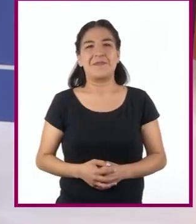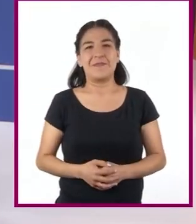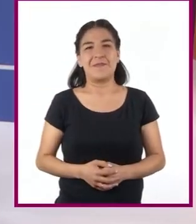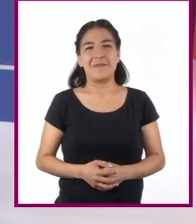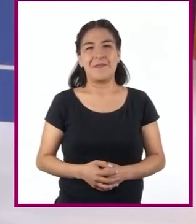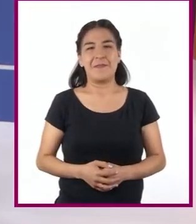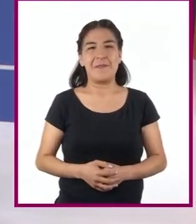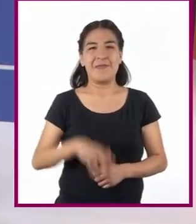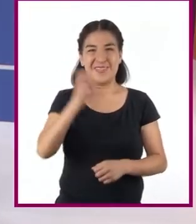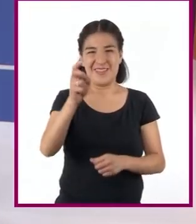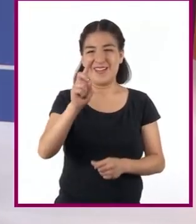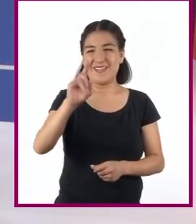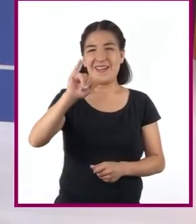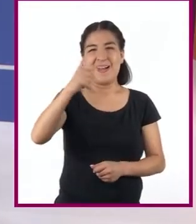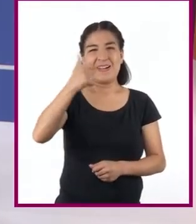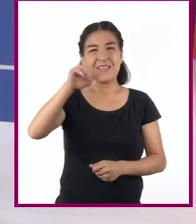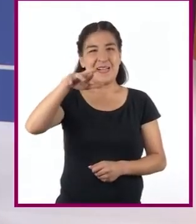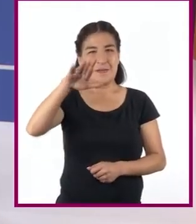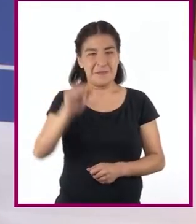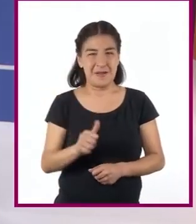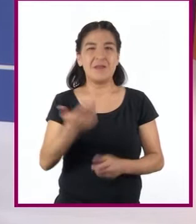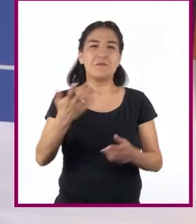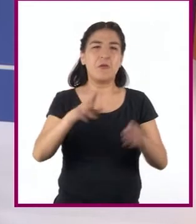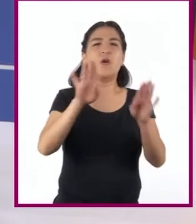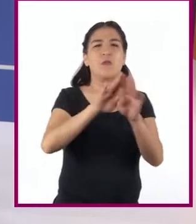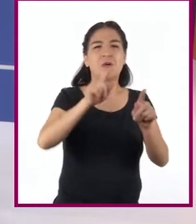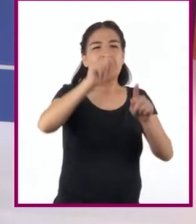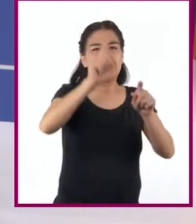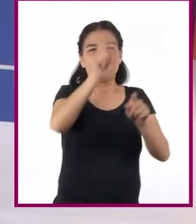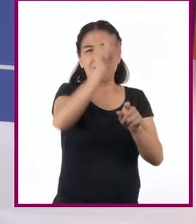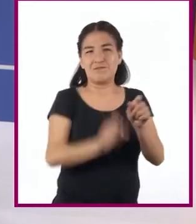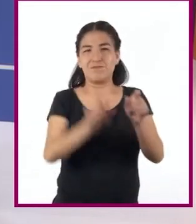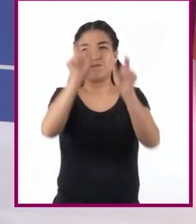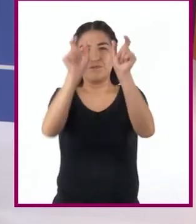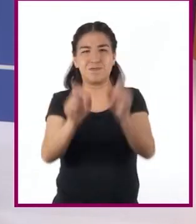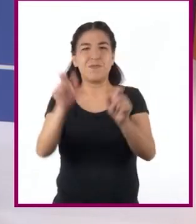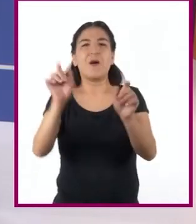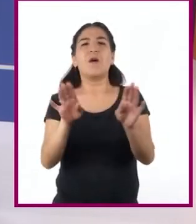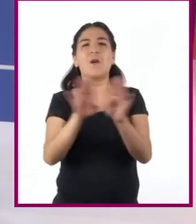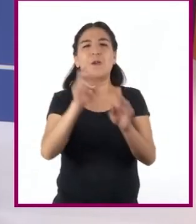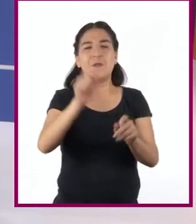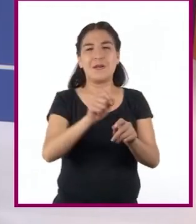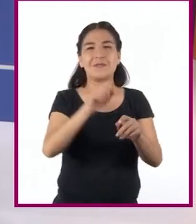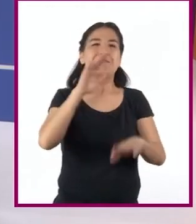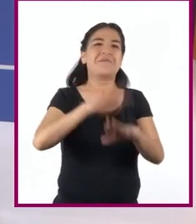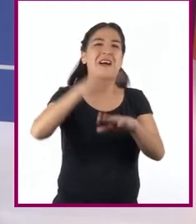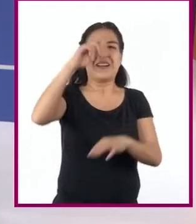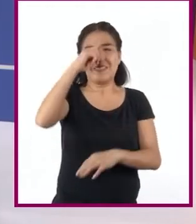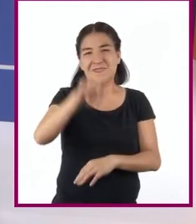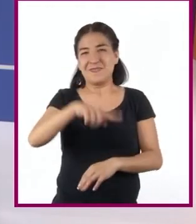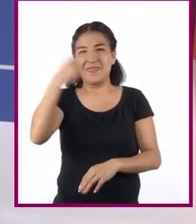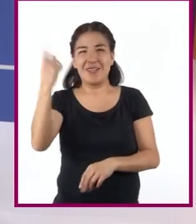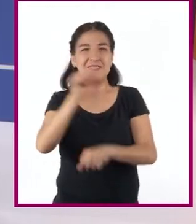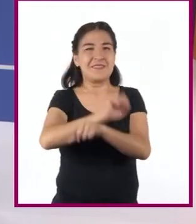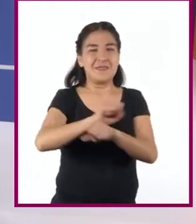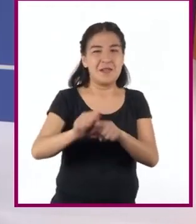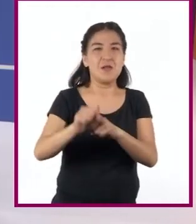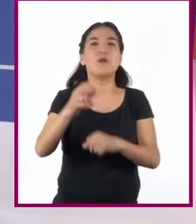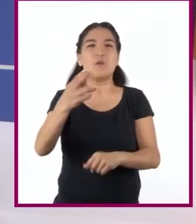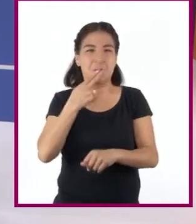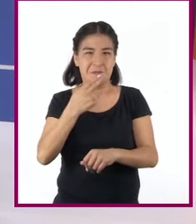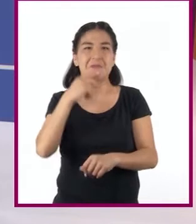El diagrama de barras o gráfica de barras es uno de los gráficos más sencillos y también más